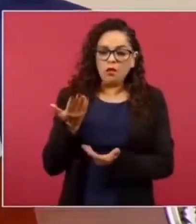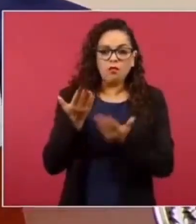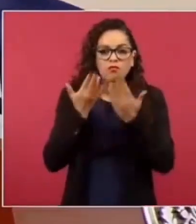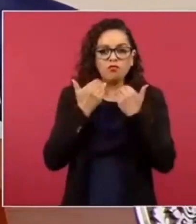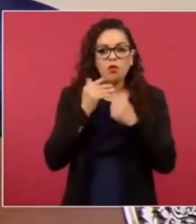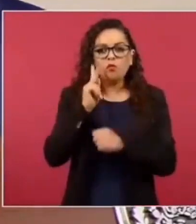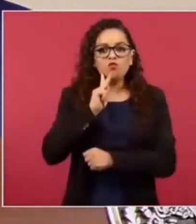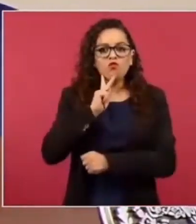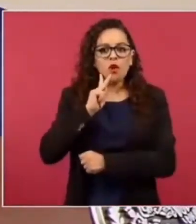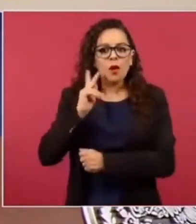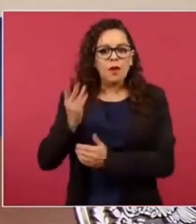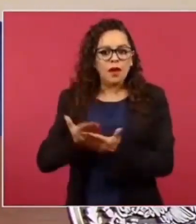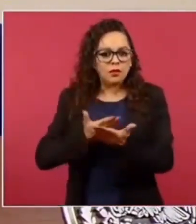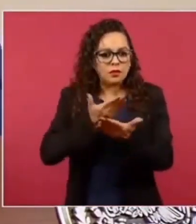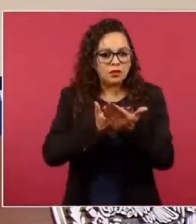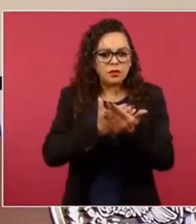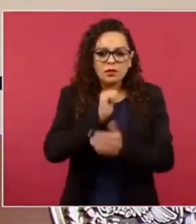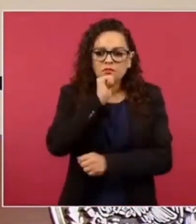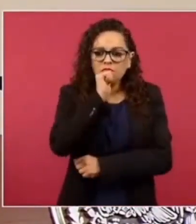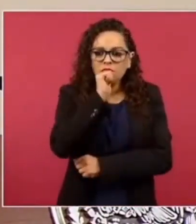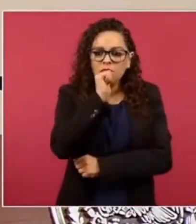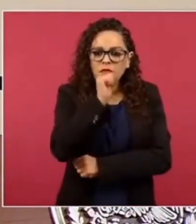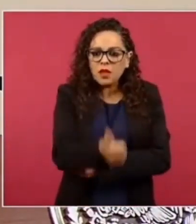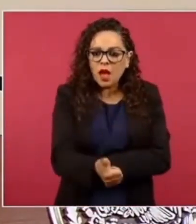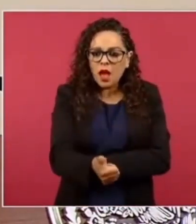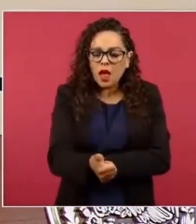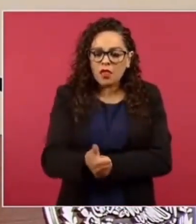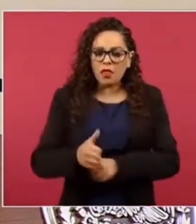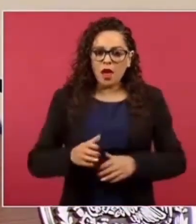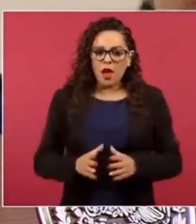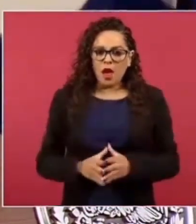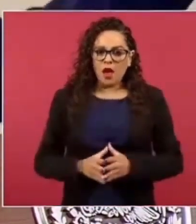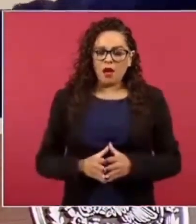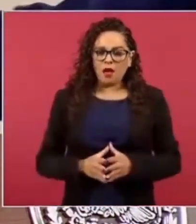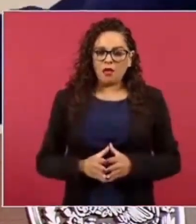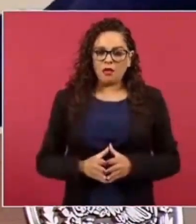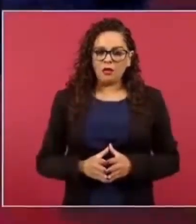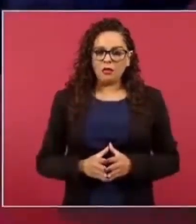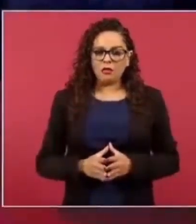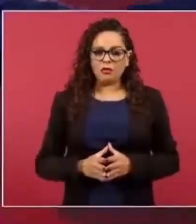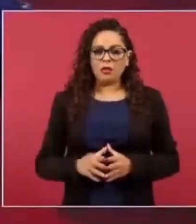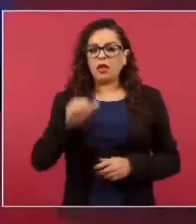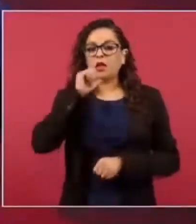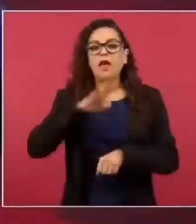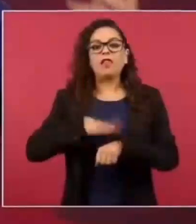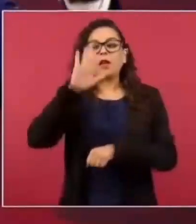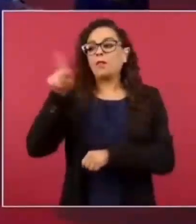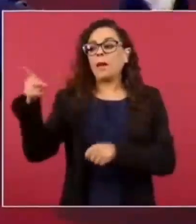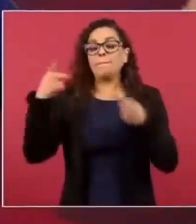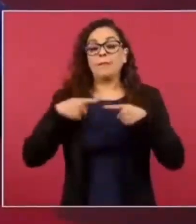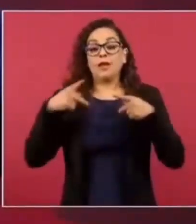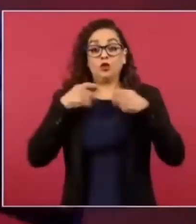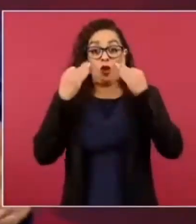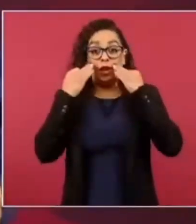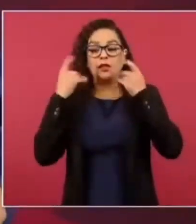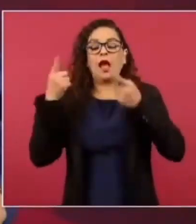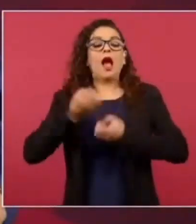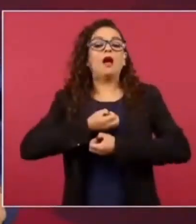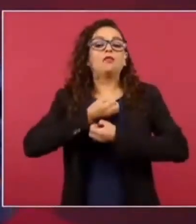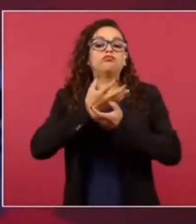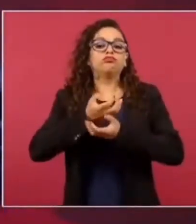sola prueba. Hablaba de los testimonios, ¿no? Sí, que solamente fueron los testimonios de esas personas, de los